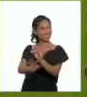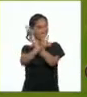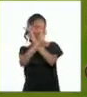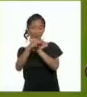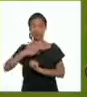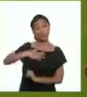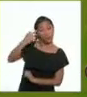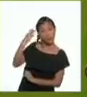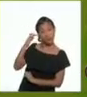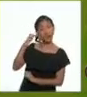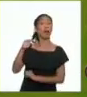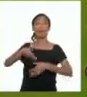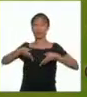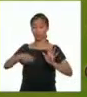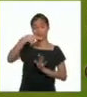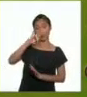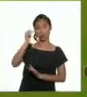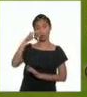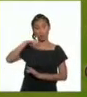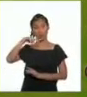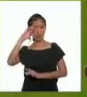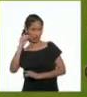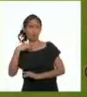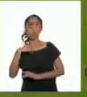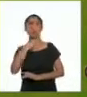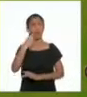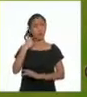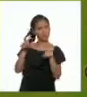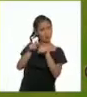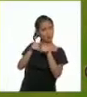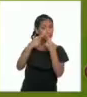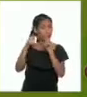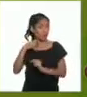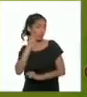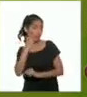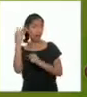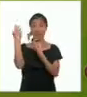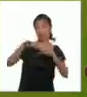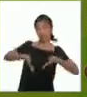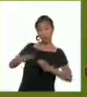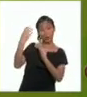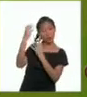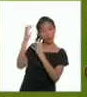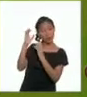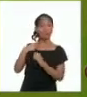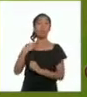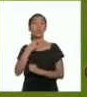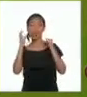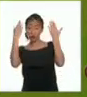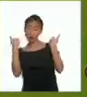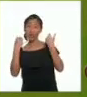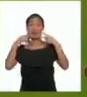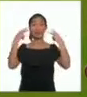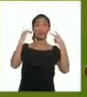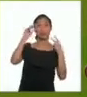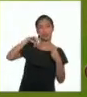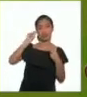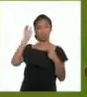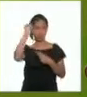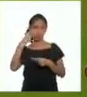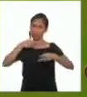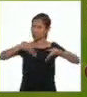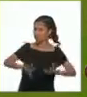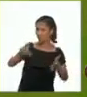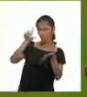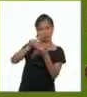Mi papá es de Huamanga y mi abuelo también pero mi mamá es de Piura mi abuela es de Iquitos y yo nací en